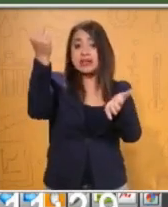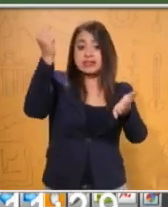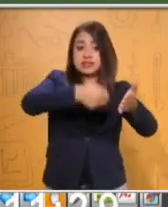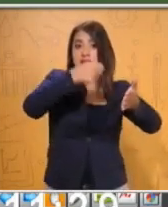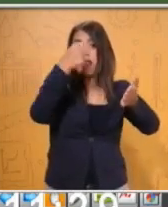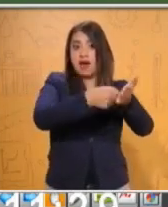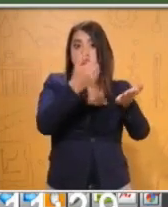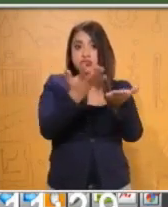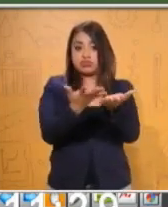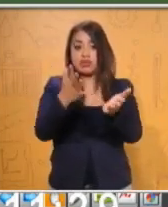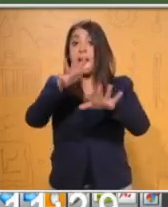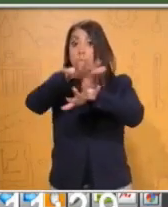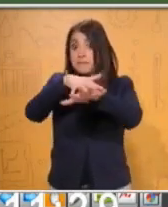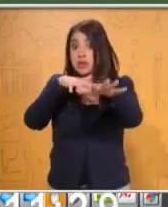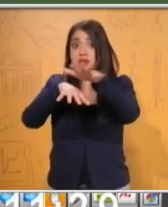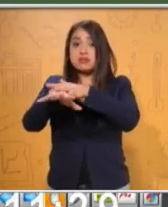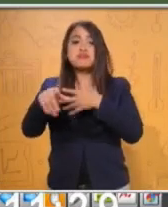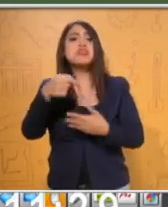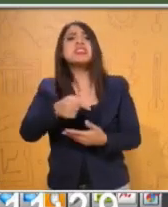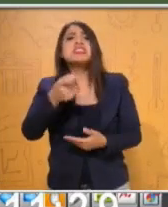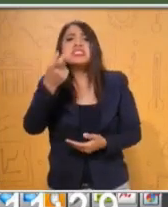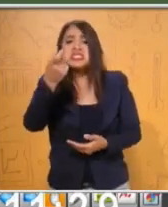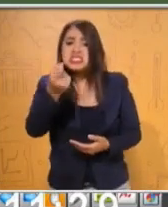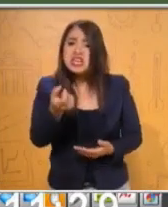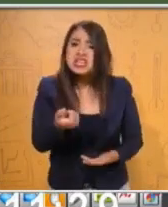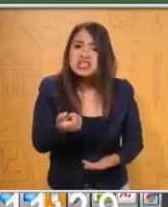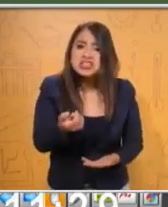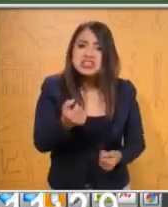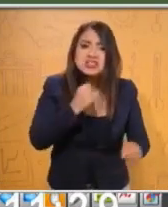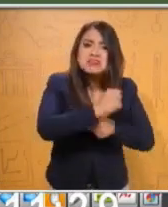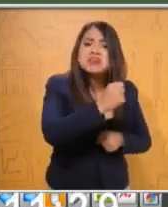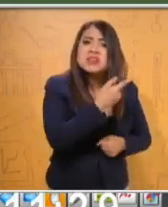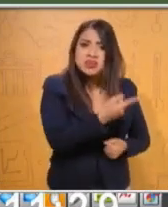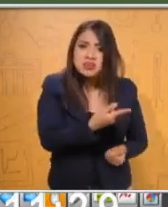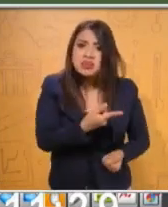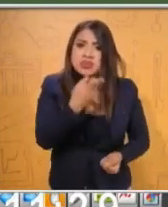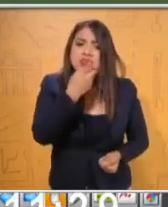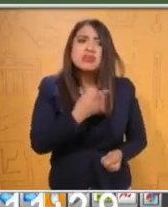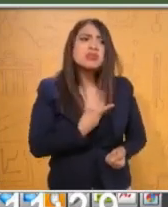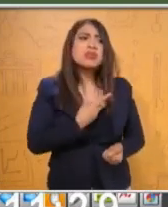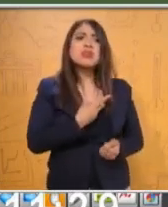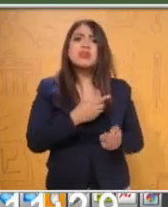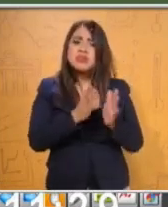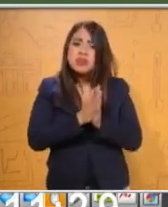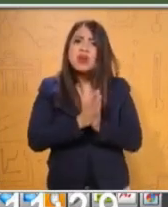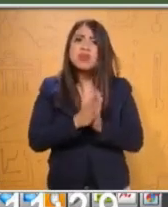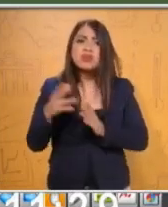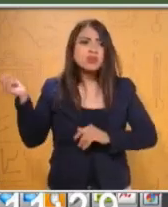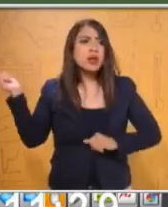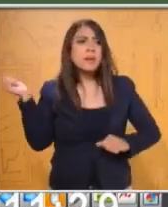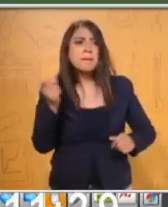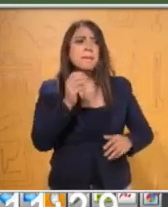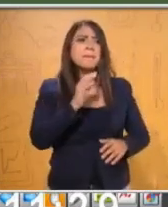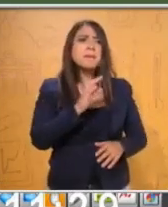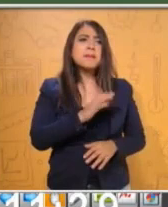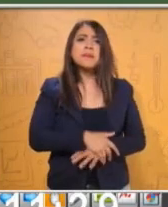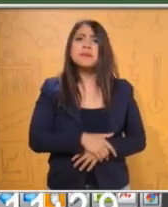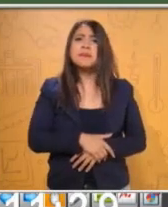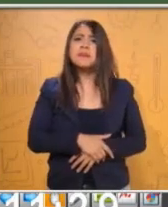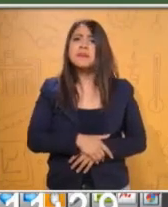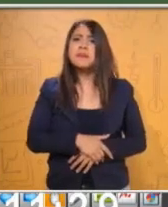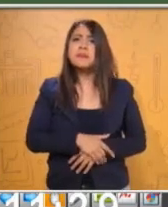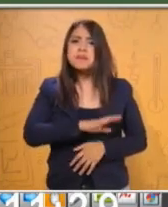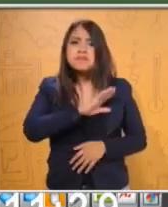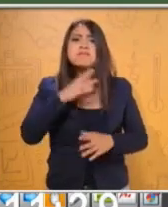Pero, ¿quién se atrevió a herirte? gritó el gigante. Dímelo, para tomar la espada y matarlo. No, respondió el niño.